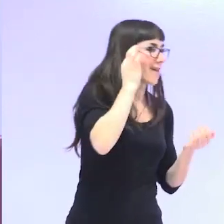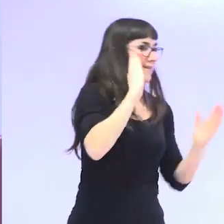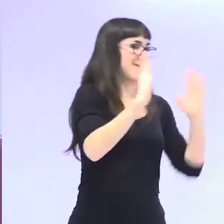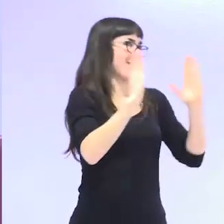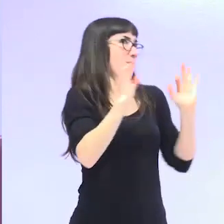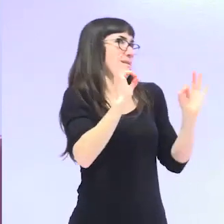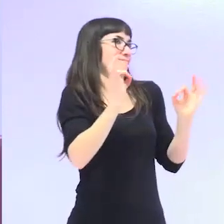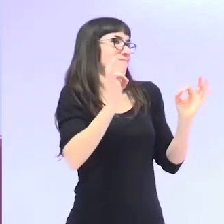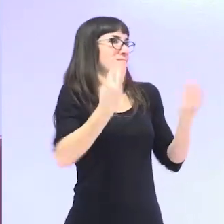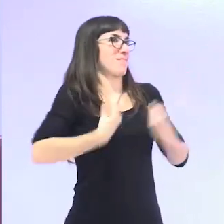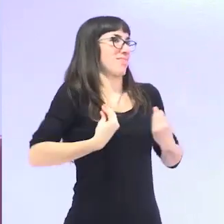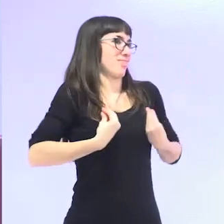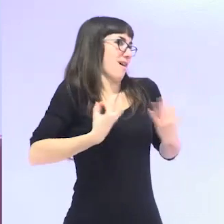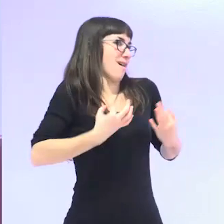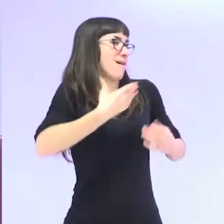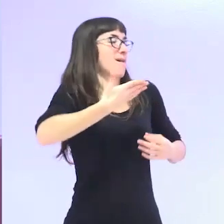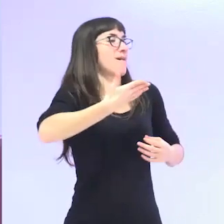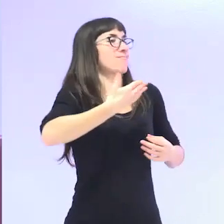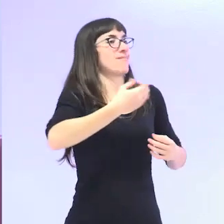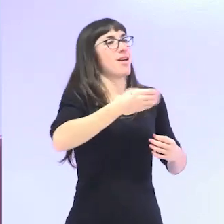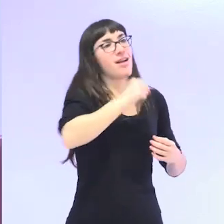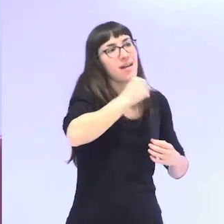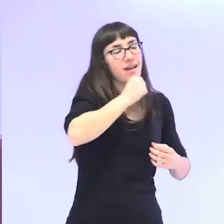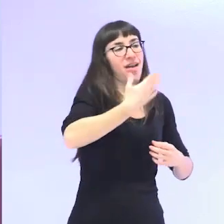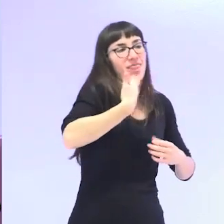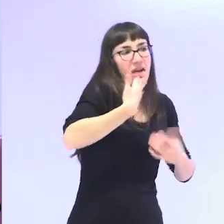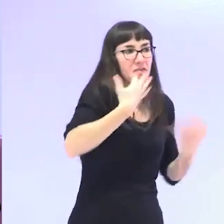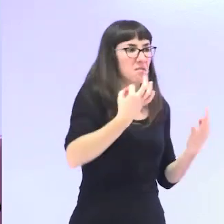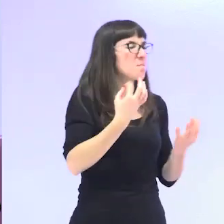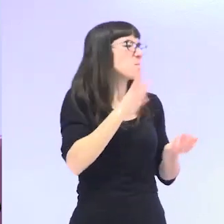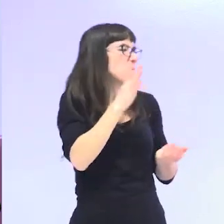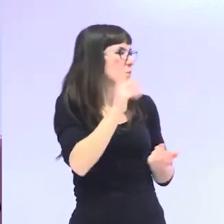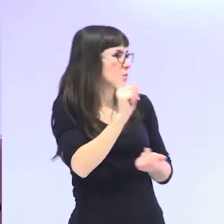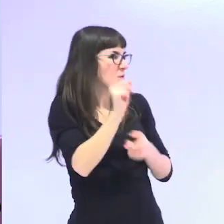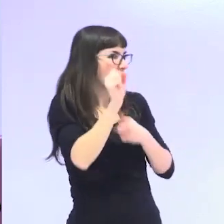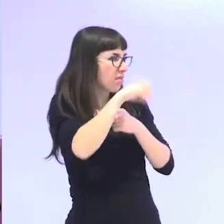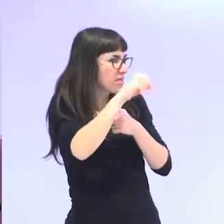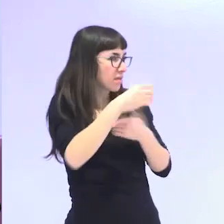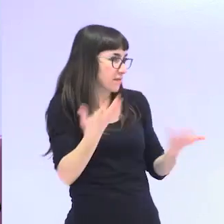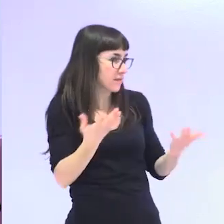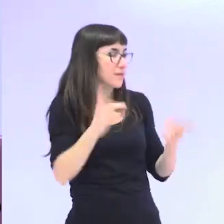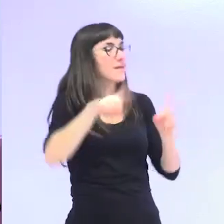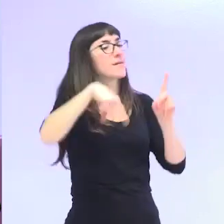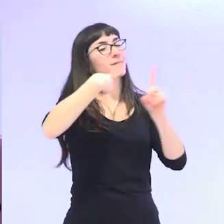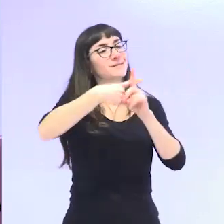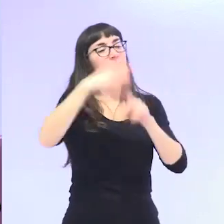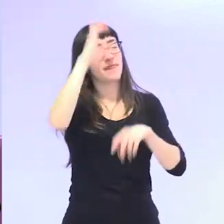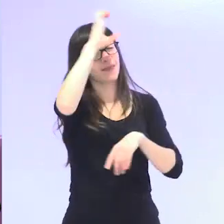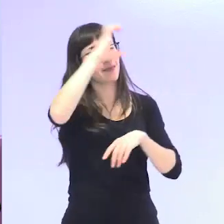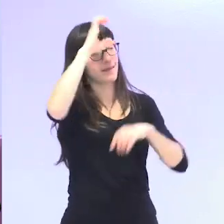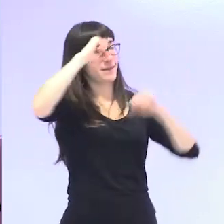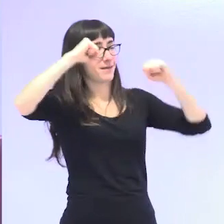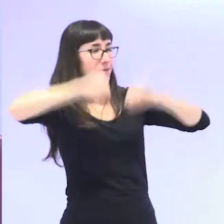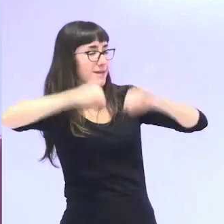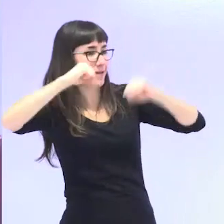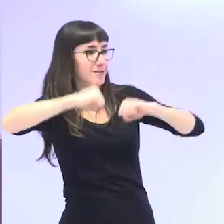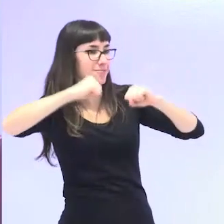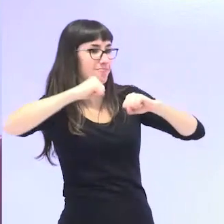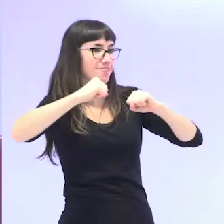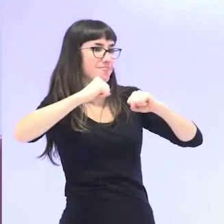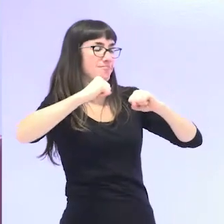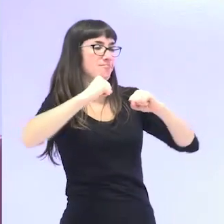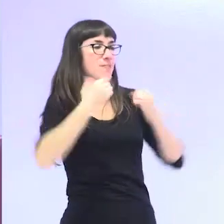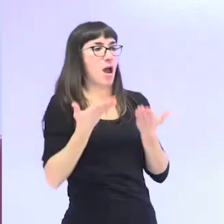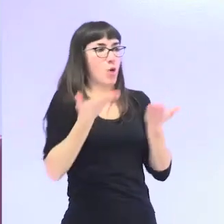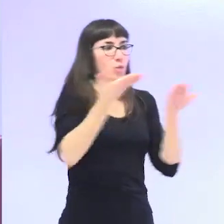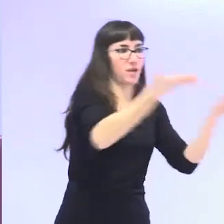Y también cómo la gerontología se ha ocupado muy poco, o ha aplicado muy poco, las aportaciones que tenía el feminismo para hacer un